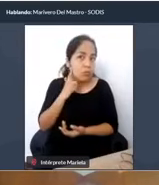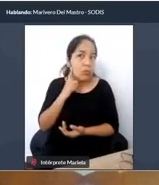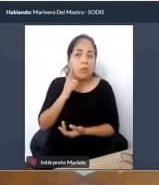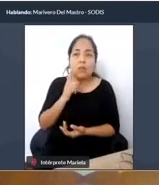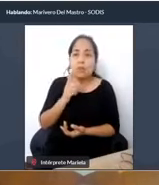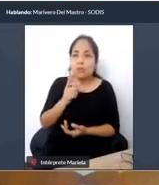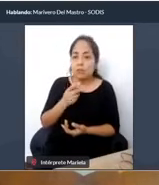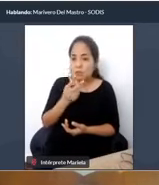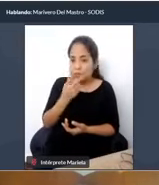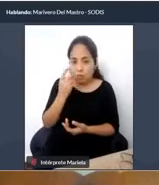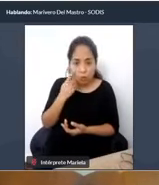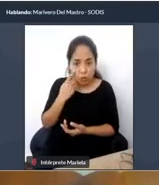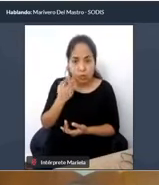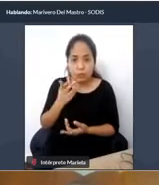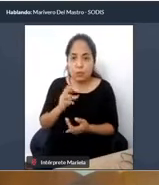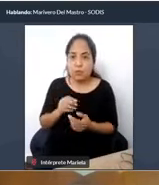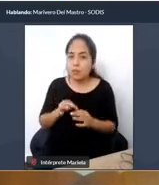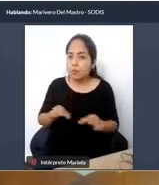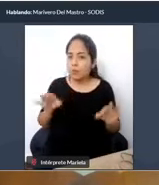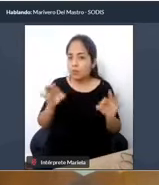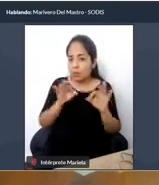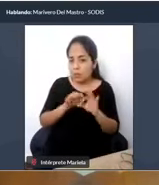los planos ápticos son una medida